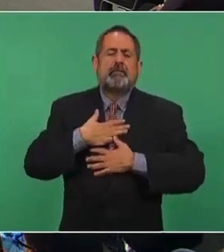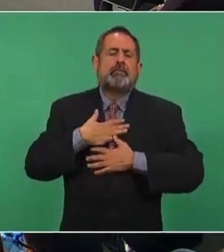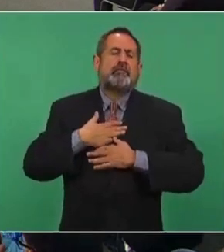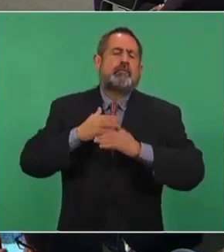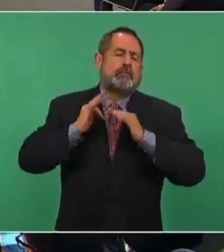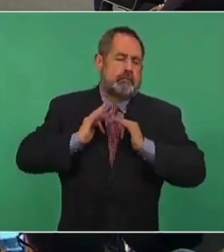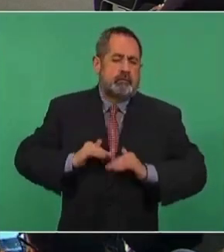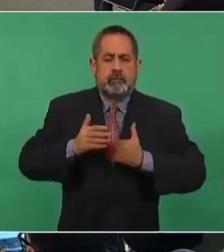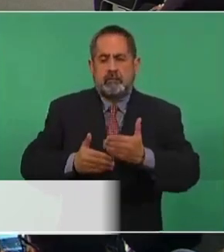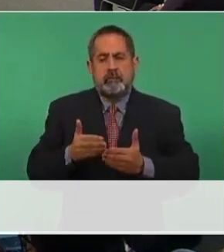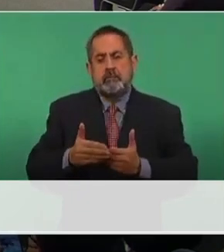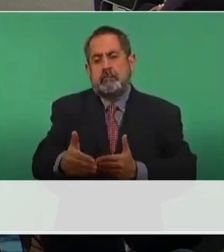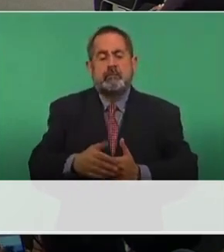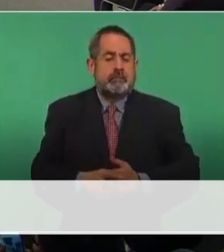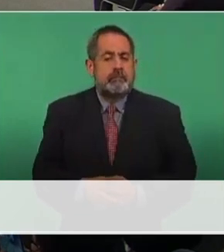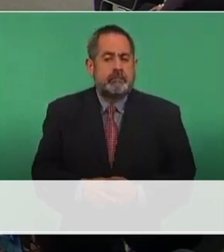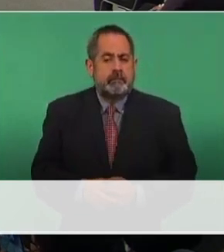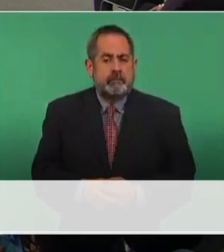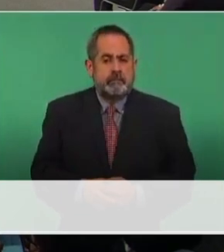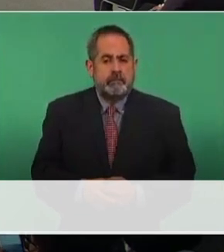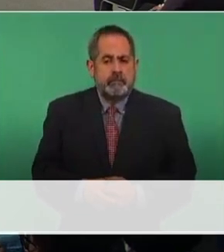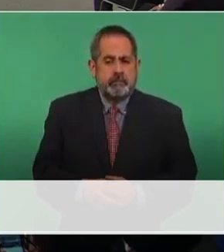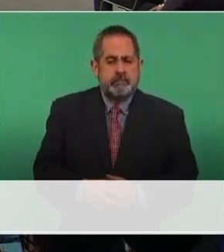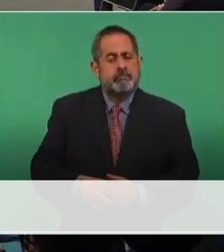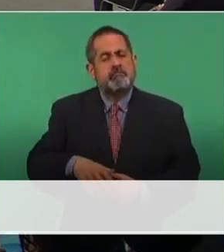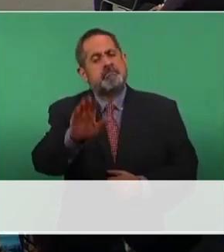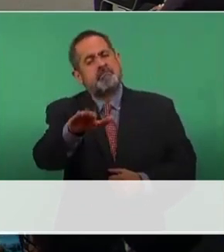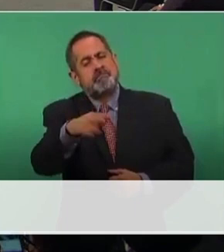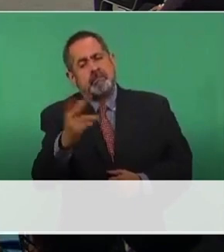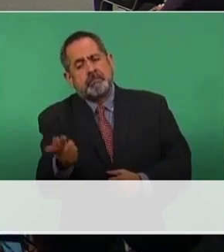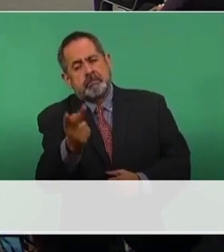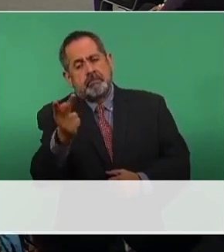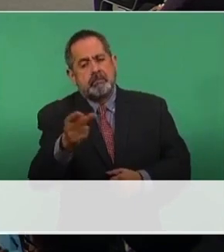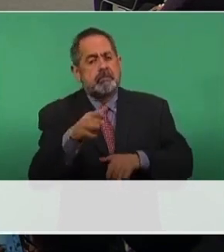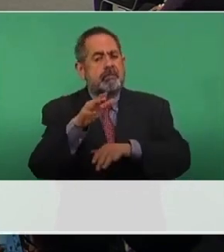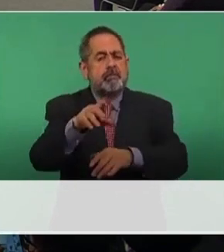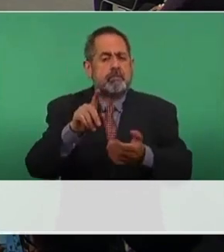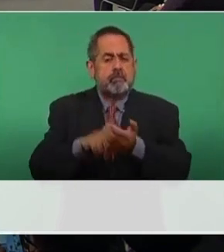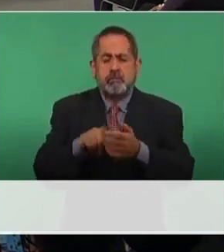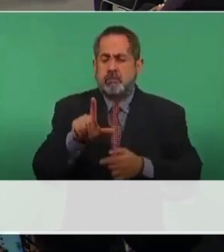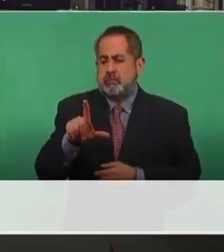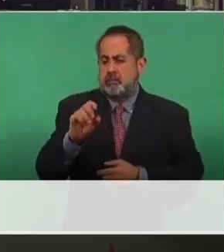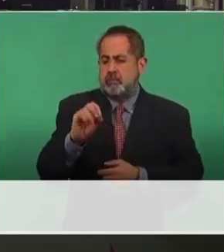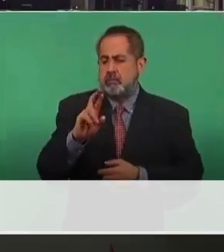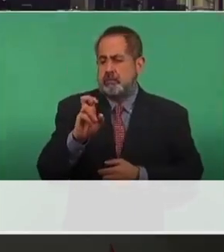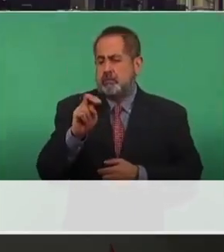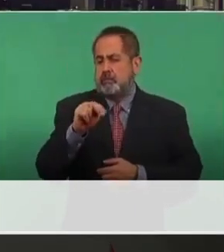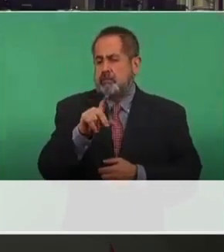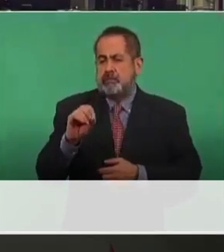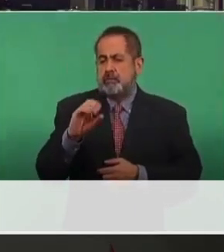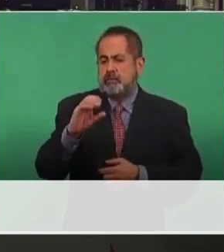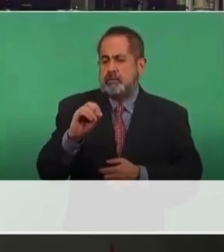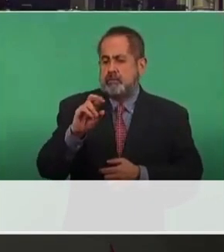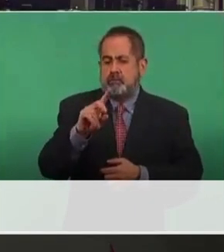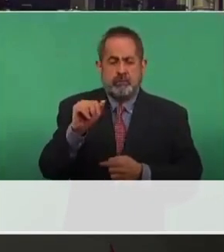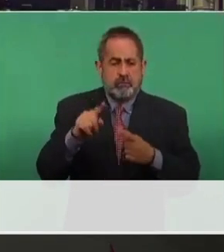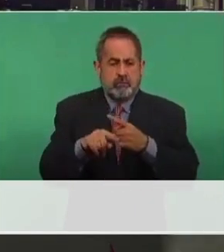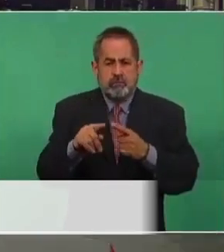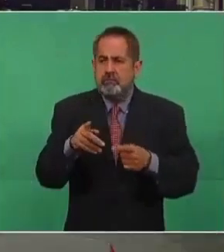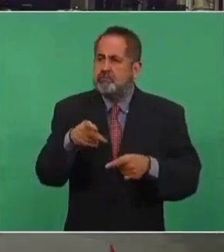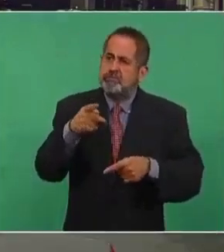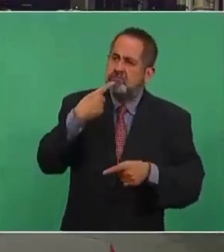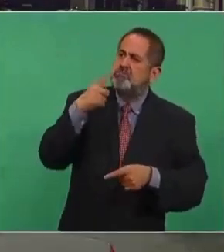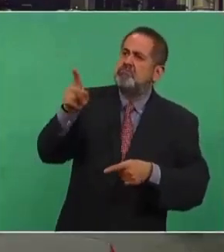El tema de esta controversia que va a presentar Lorenzo Córdoba, ¿qué opinión le merece, señor presidente? Pues que está en su